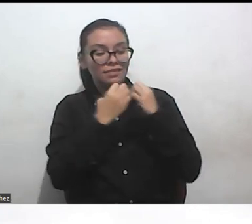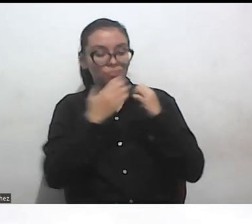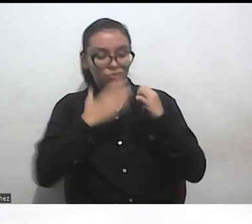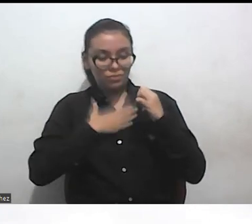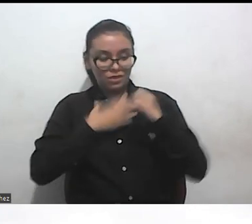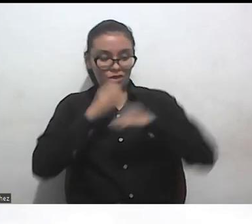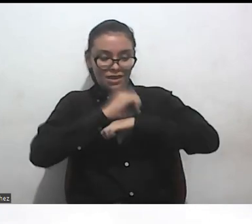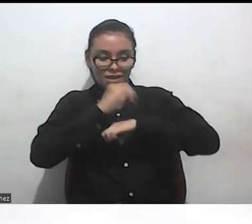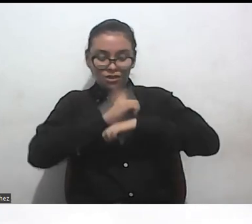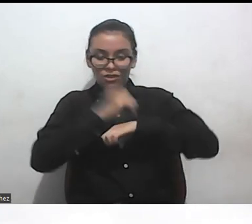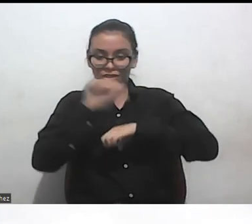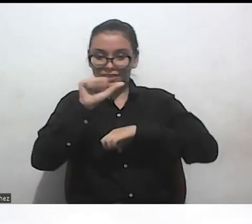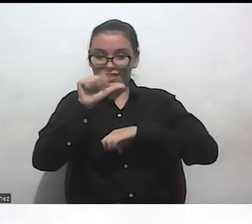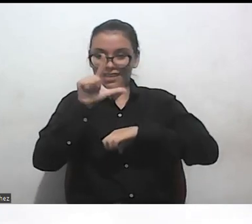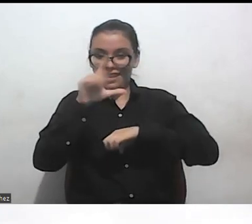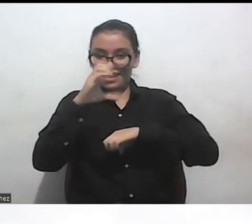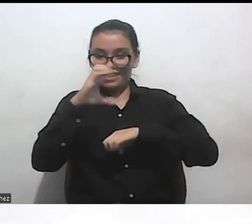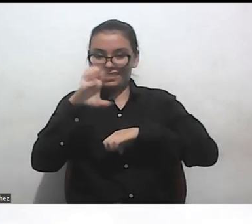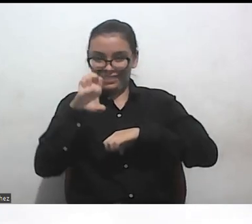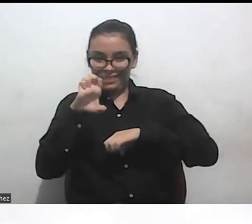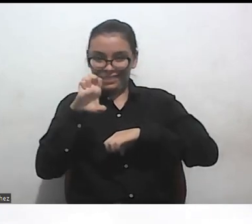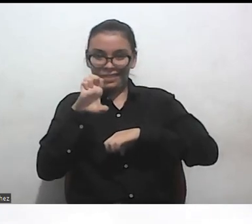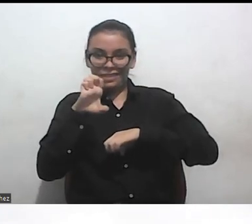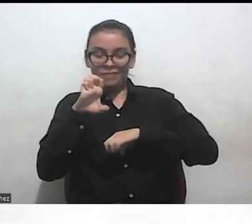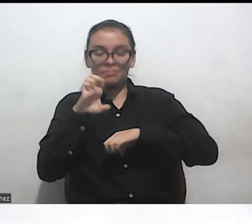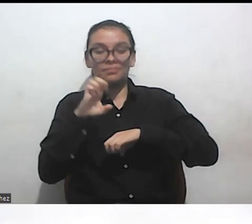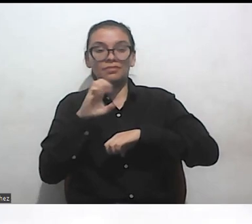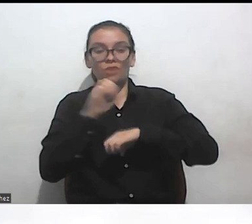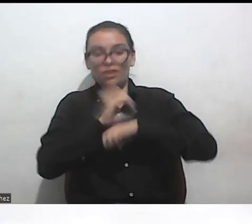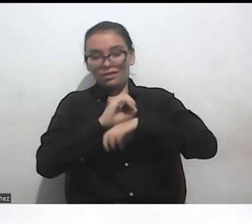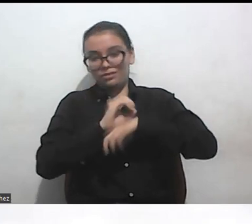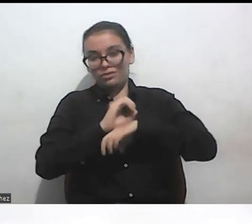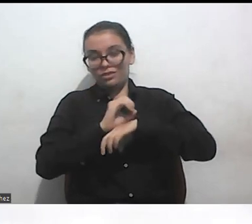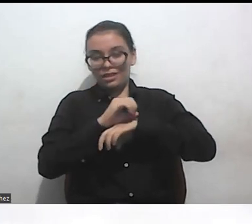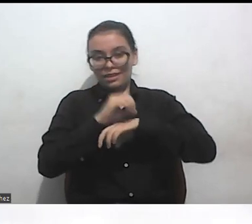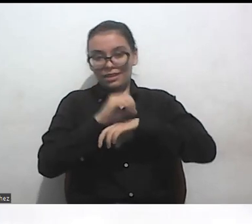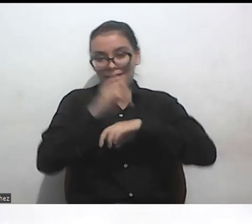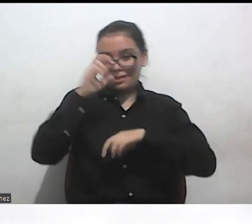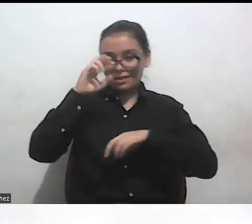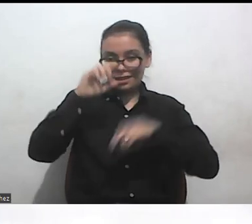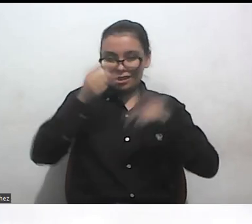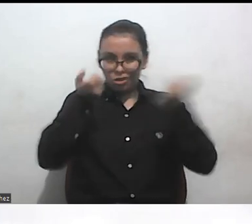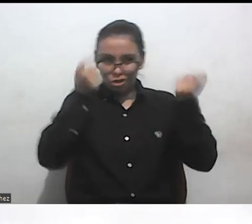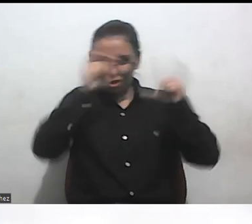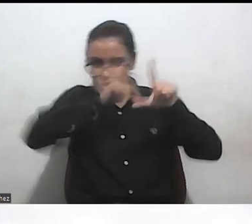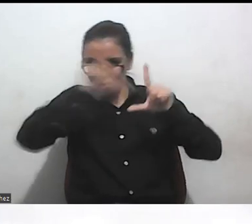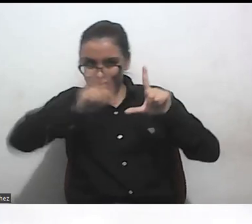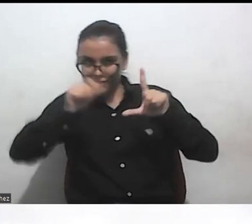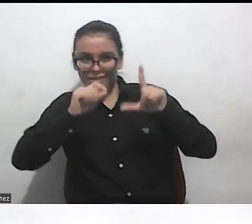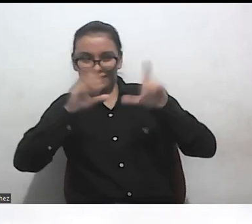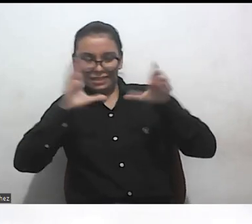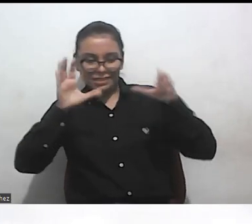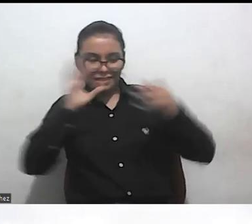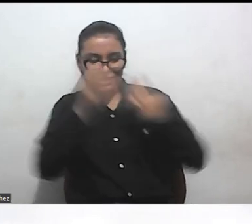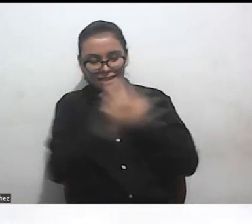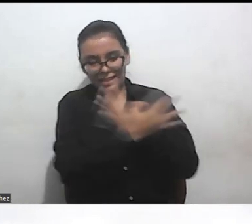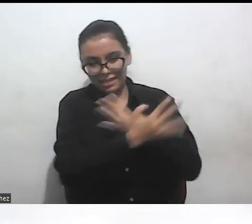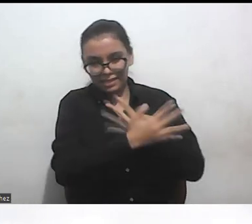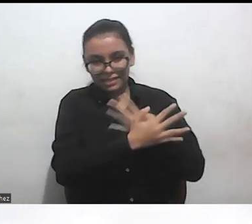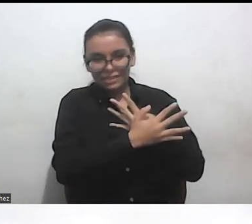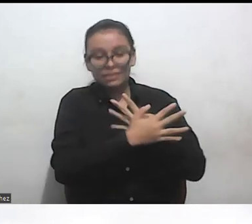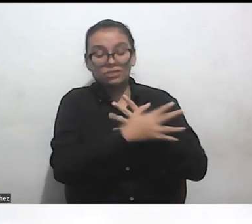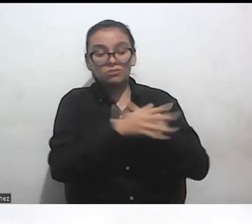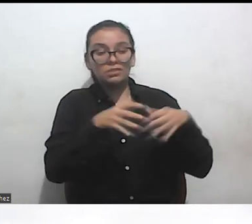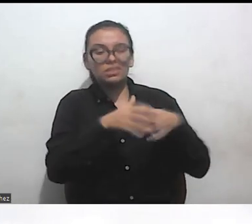ALCE, Abolición de Lógicas de Castigo y Encierro que lo que buscamos es desmantelar la violencia psiquiátrica en Colombia y las diferentes formas de